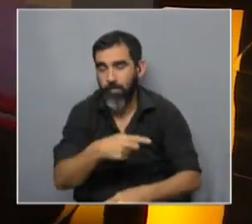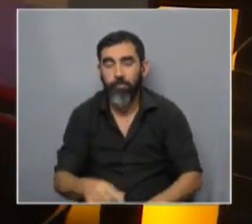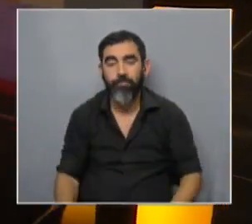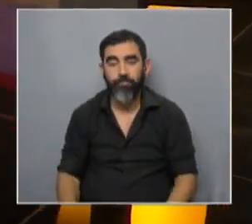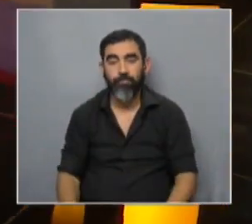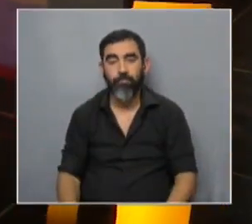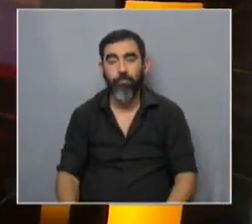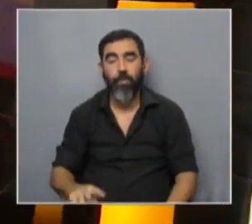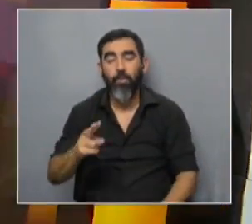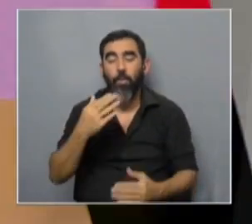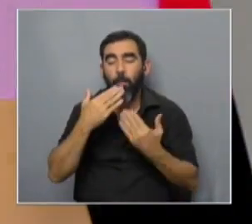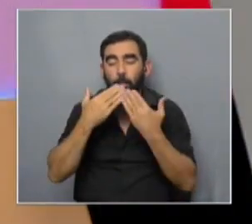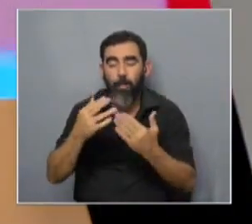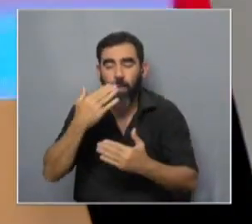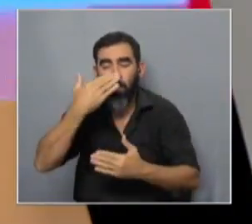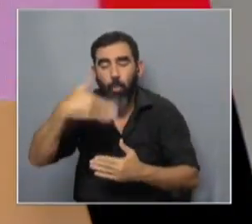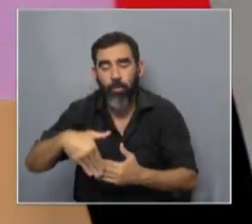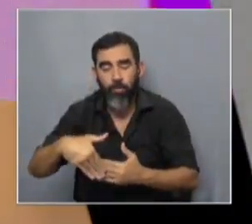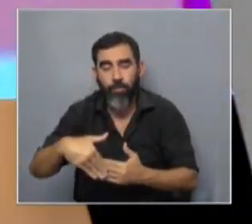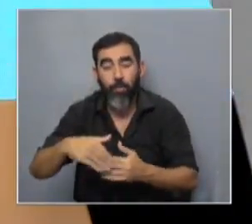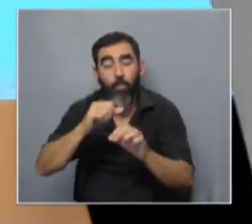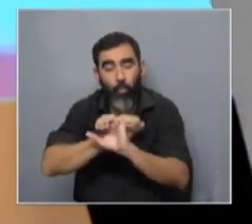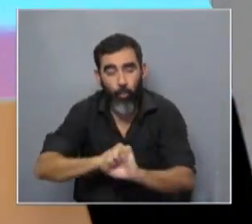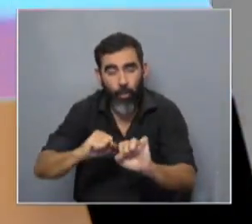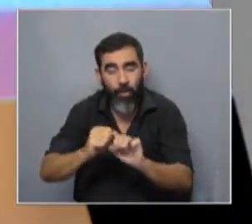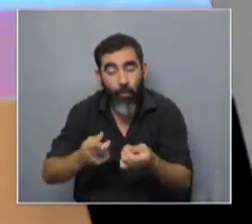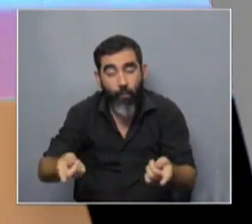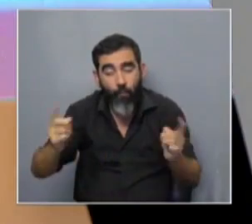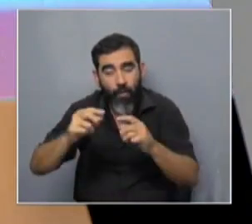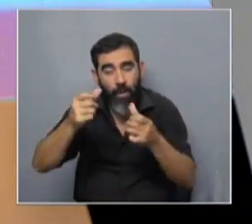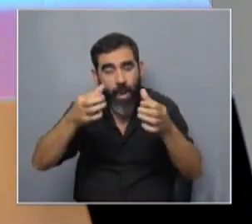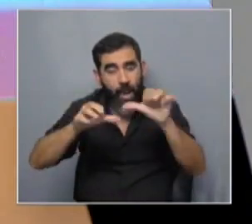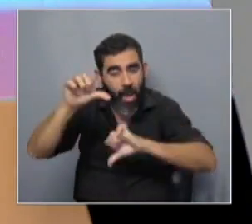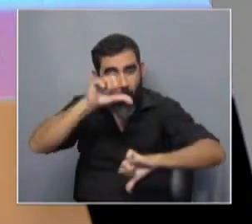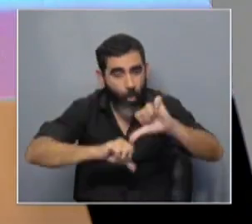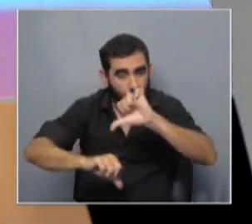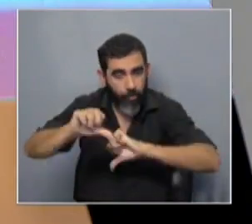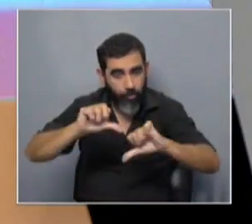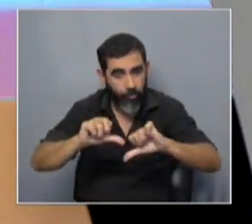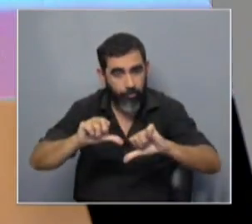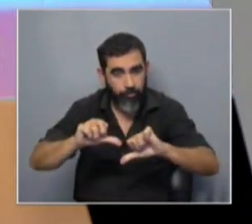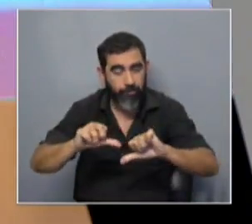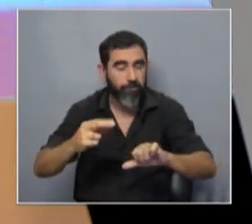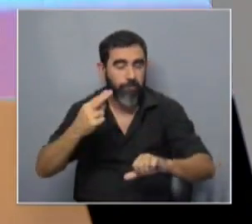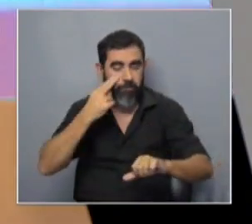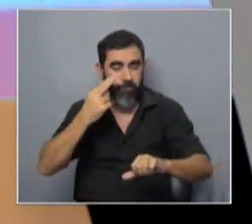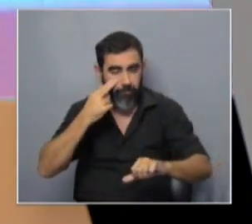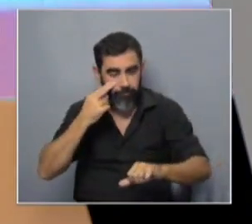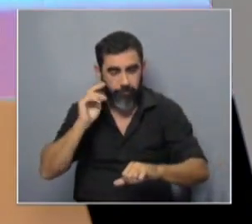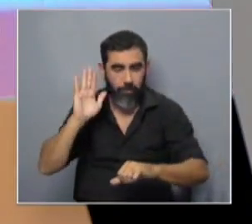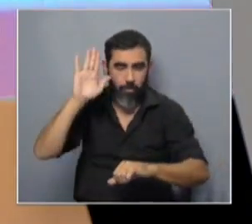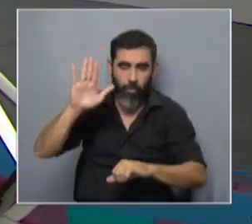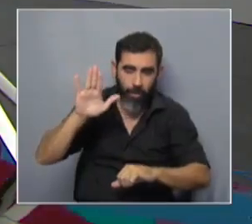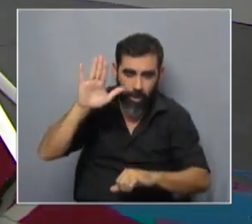Dos preguntas en los últimos minutos. ¿Ha podido volver al laboratorio después de todo esto parafernalia de homenajes